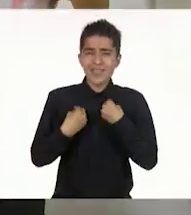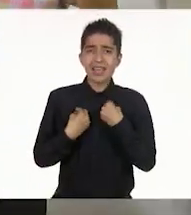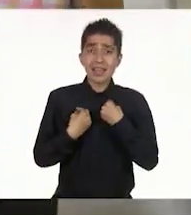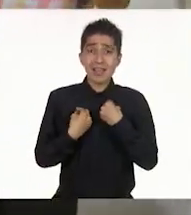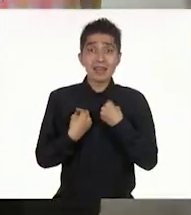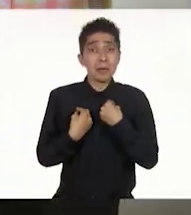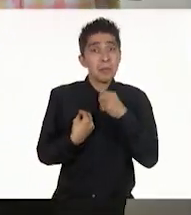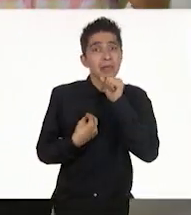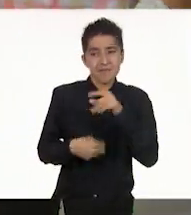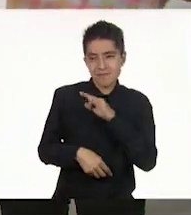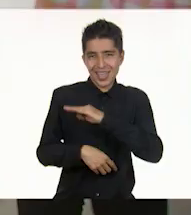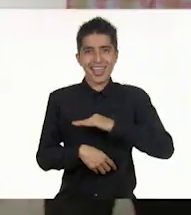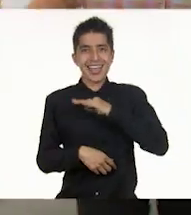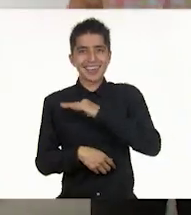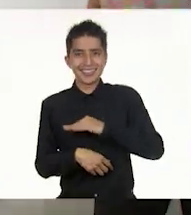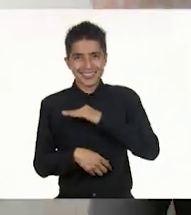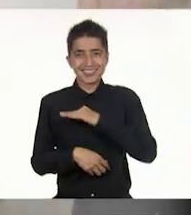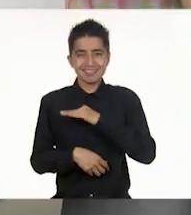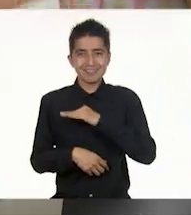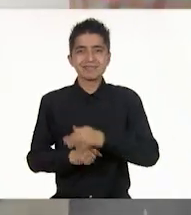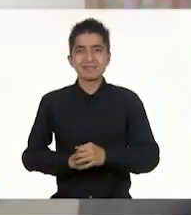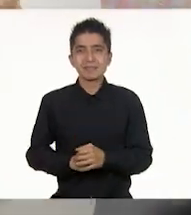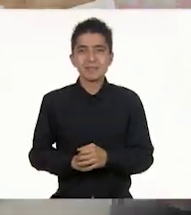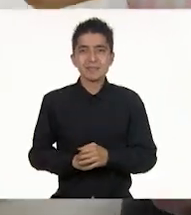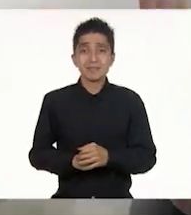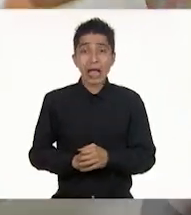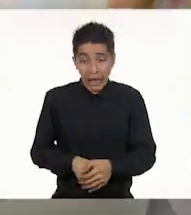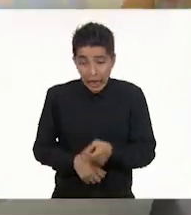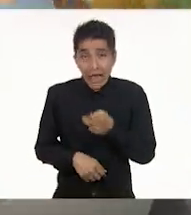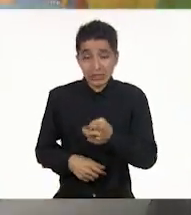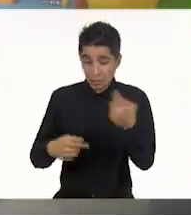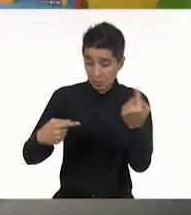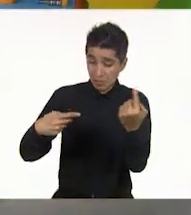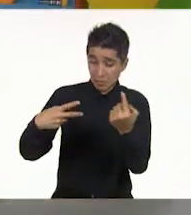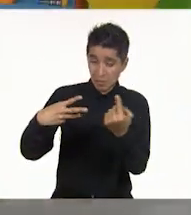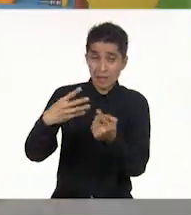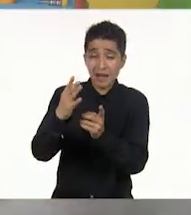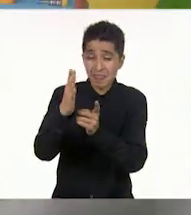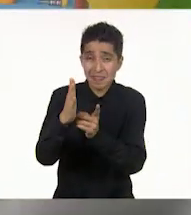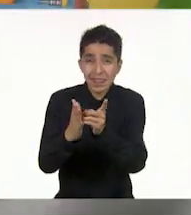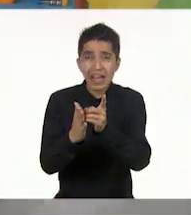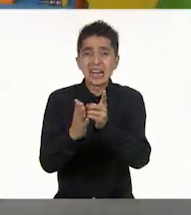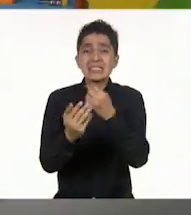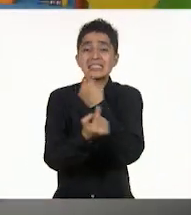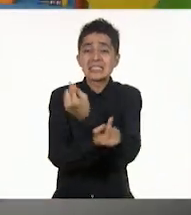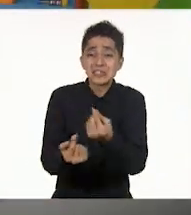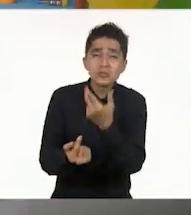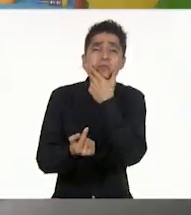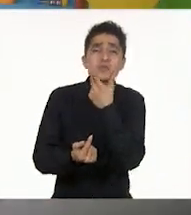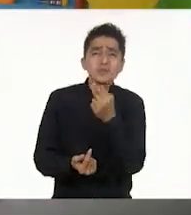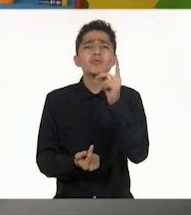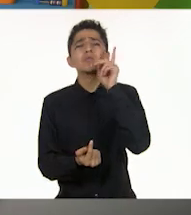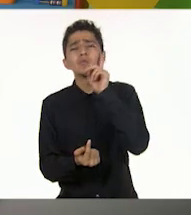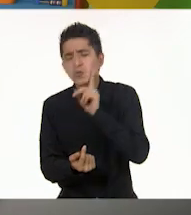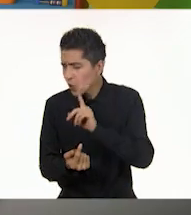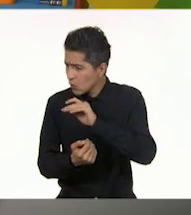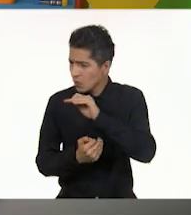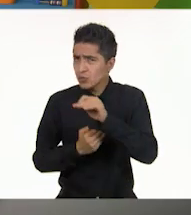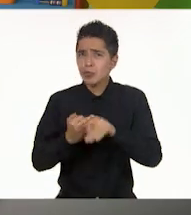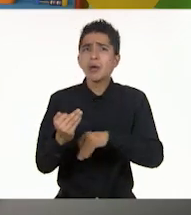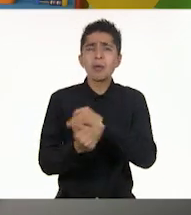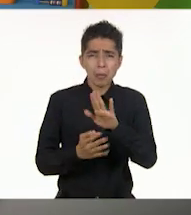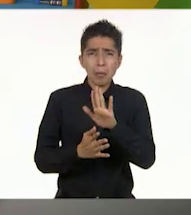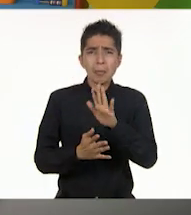felices. Estos son los derechos de las niñas y de los niños